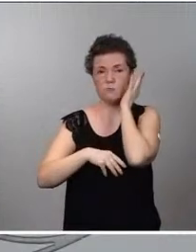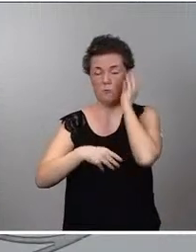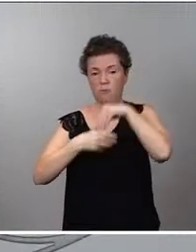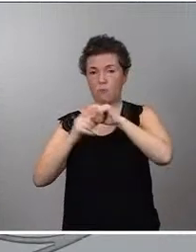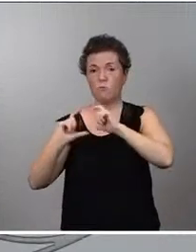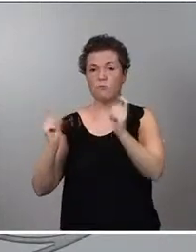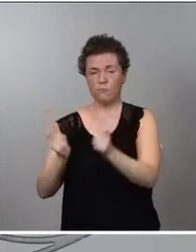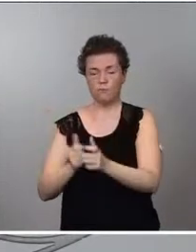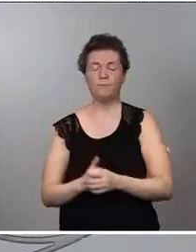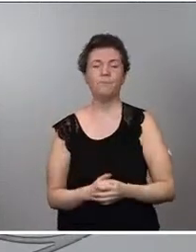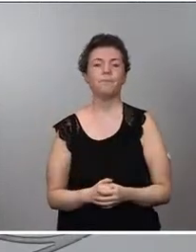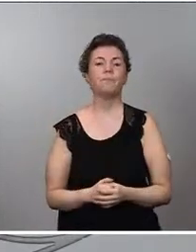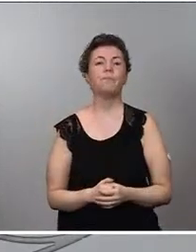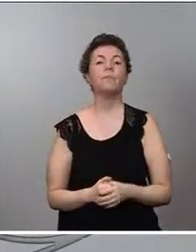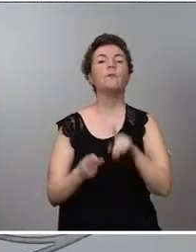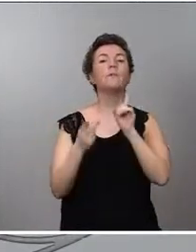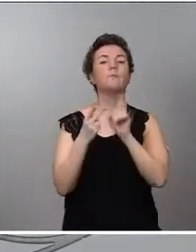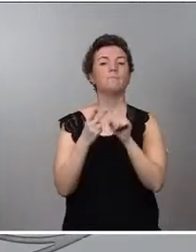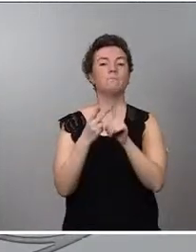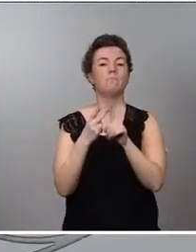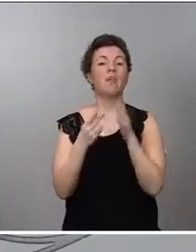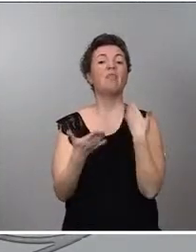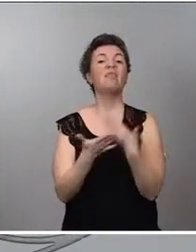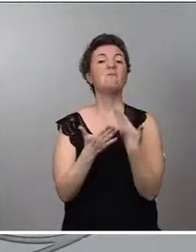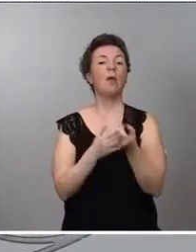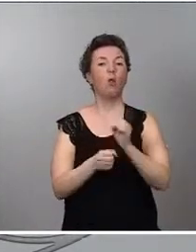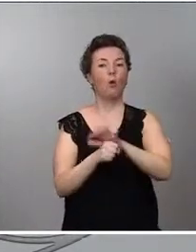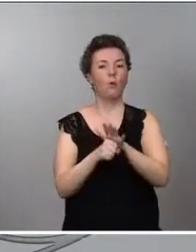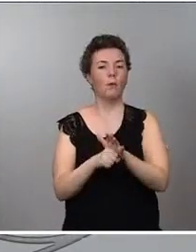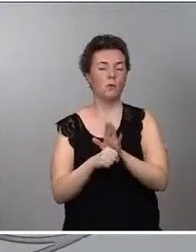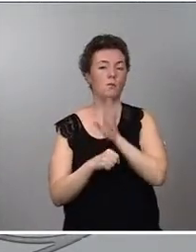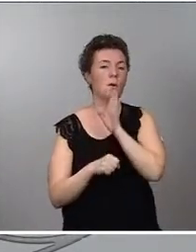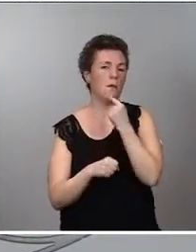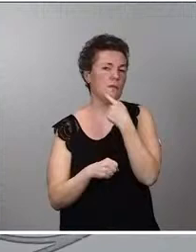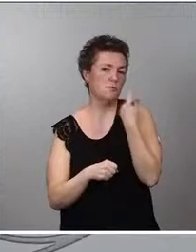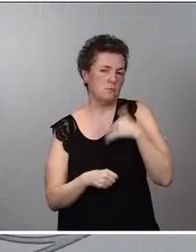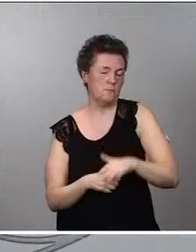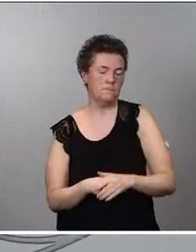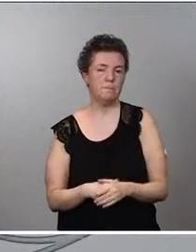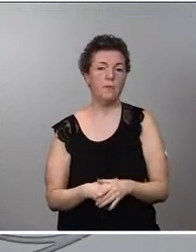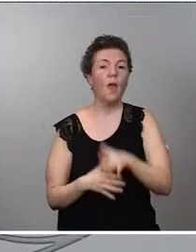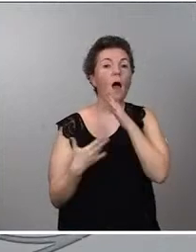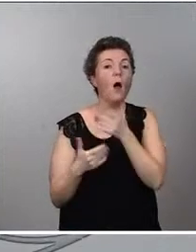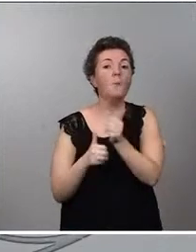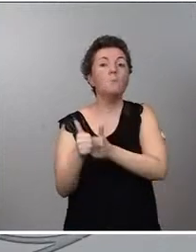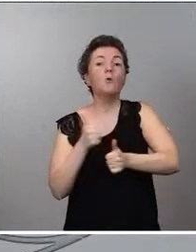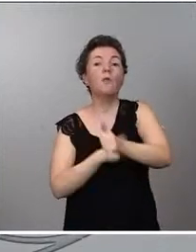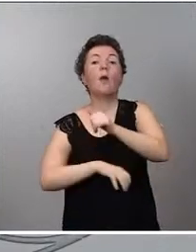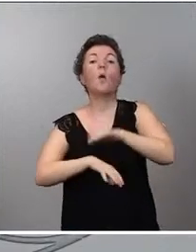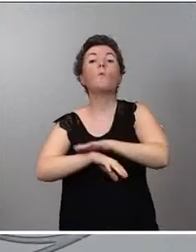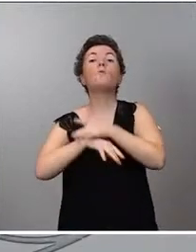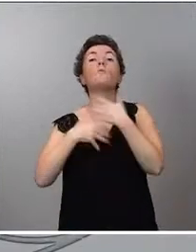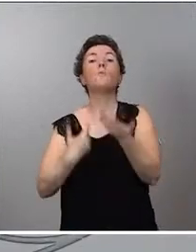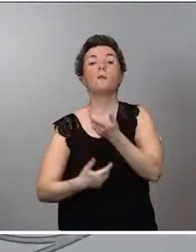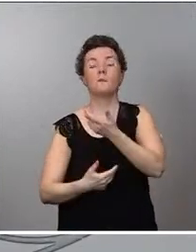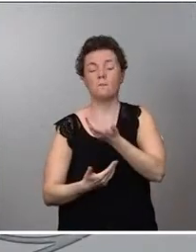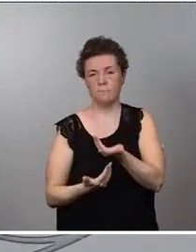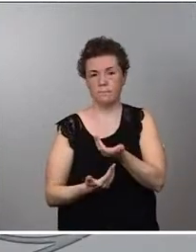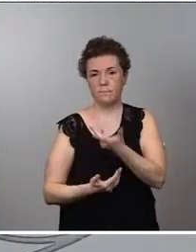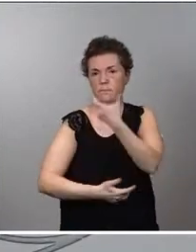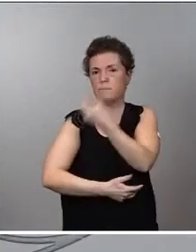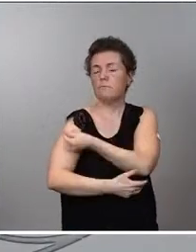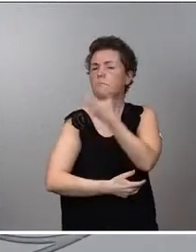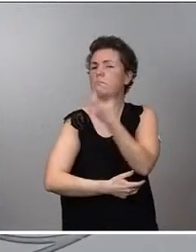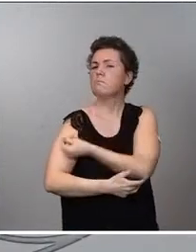de hoy. En relación al certificado COVID, ya me he expresado antes, ahora mismo la prioridad del Gobierno de España está en seguir vacunando